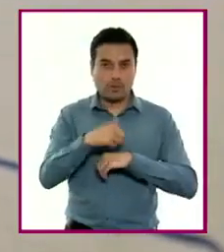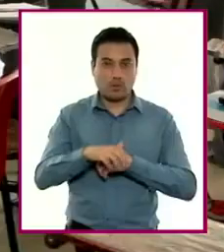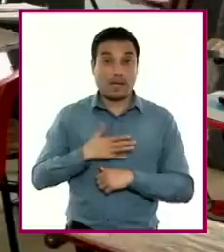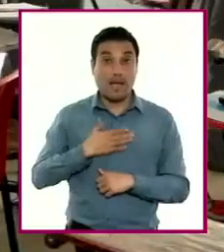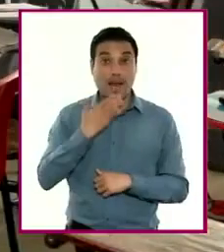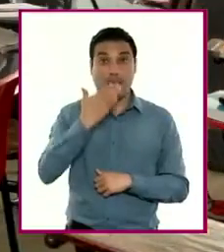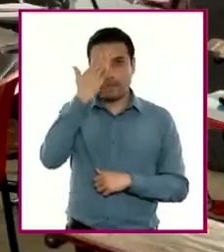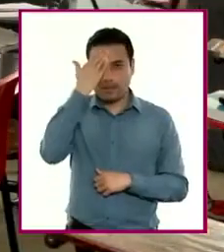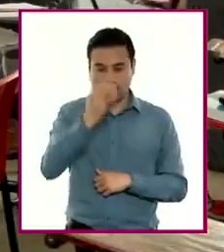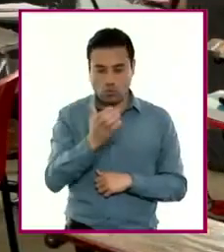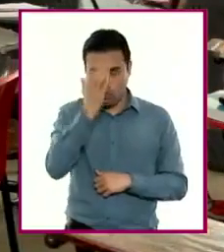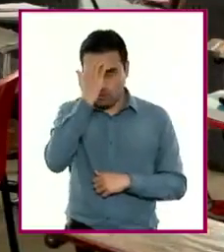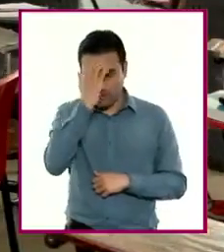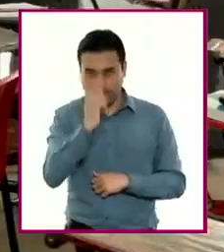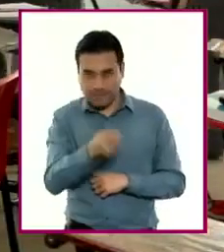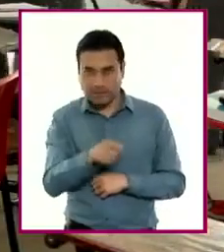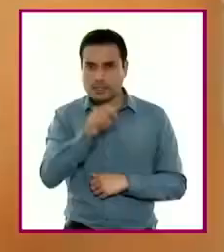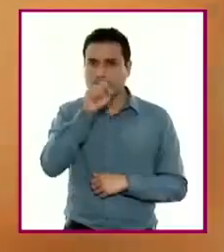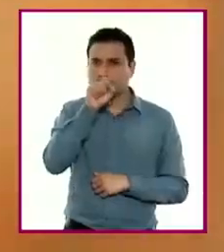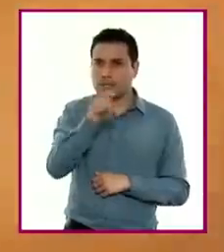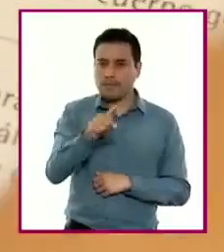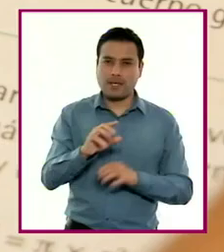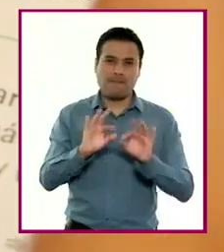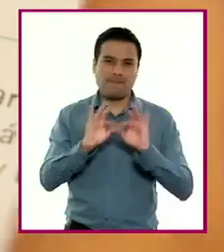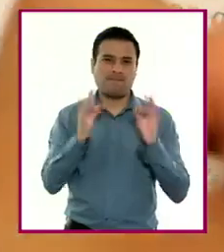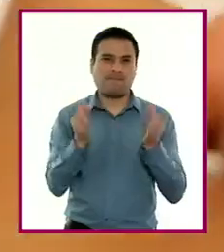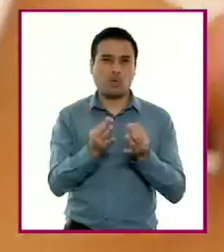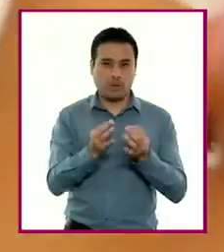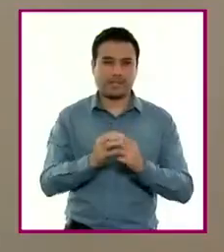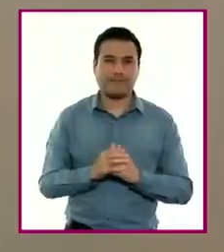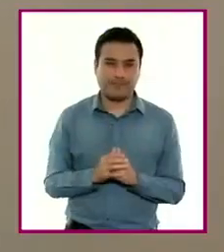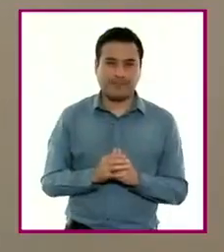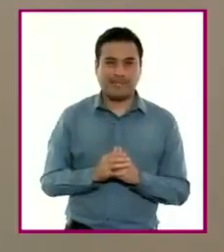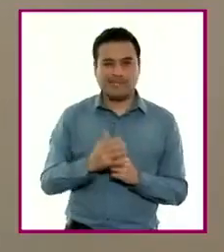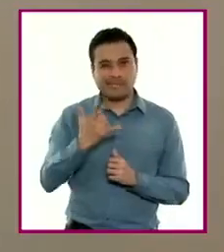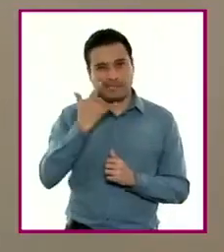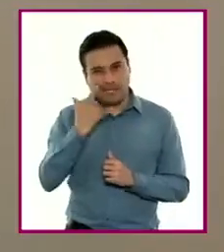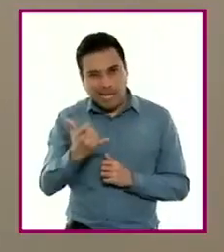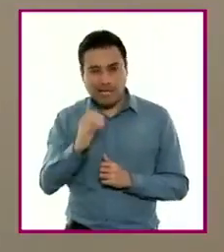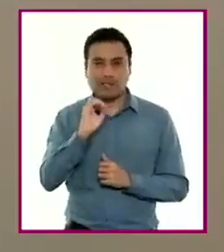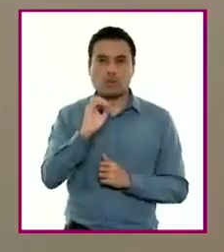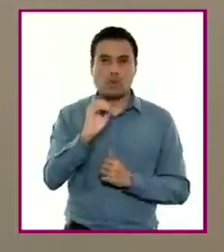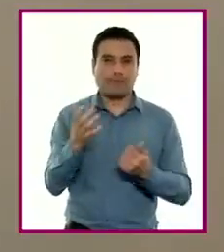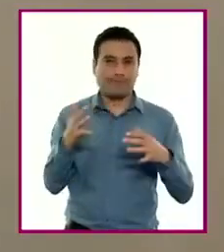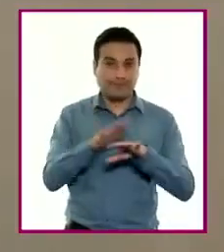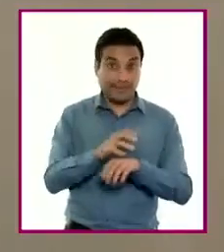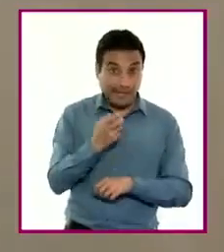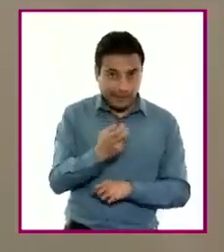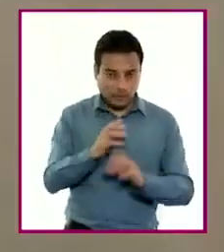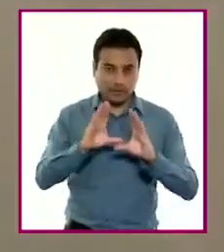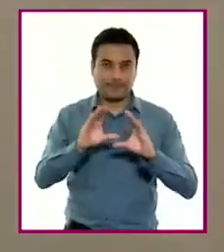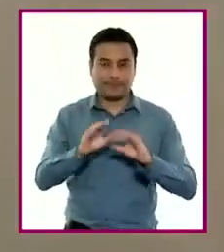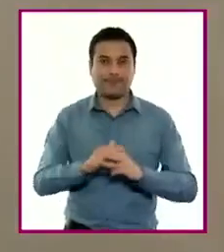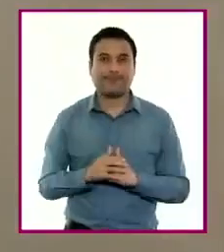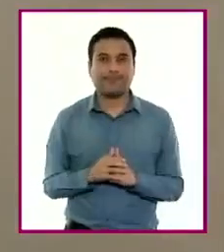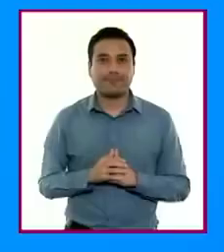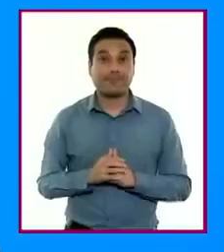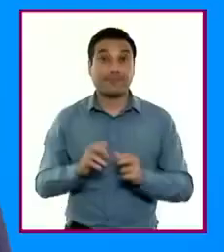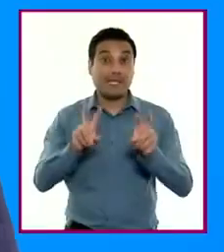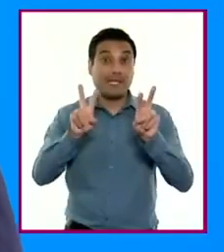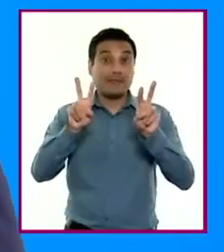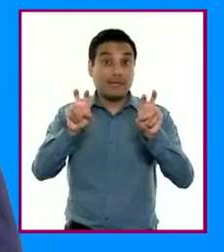del álgebra y se continúa el estudio de las propiedades de las figuras, como es el caso de las figuras irregulares y compuestas.